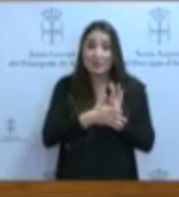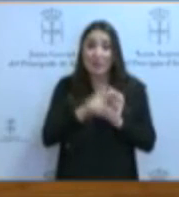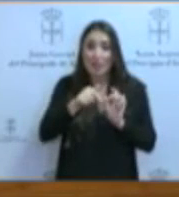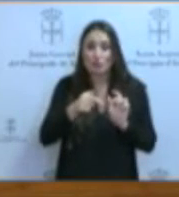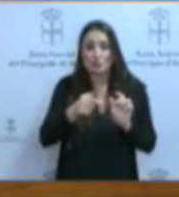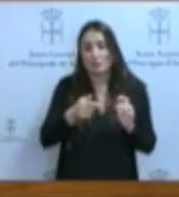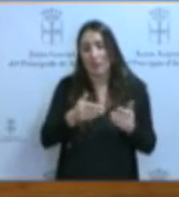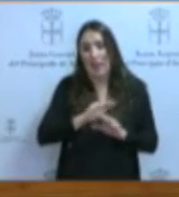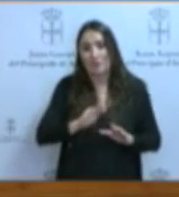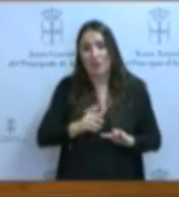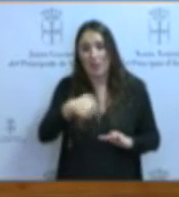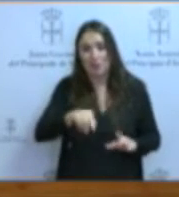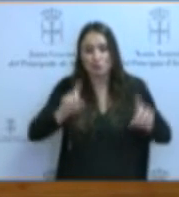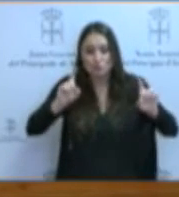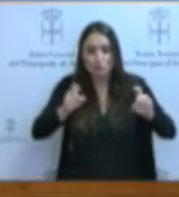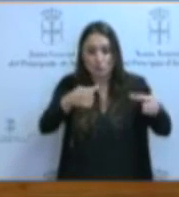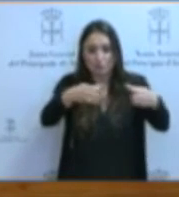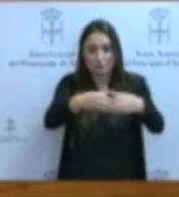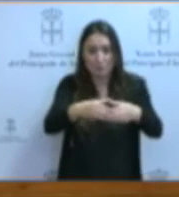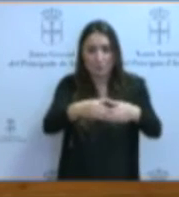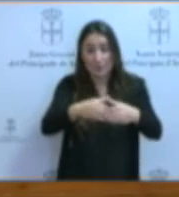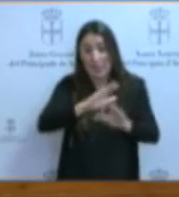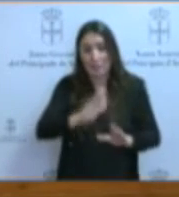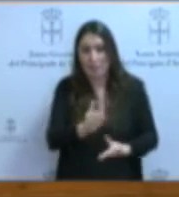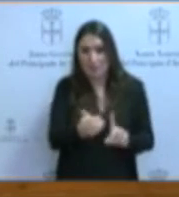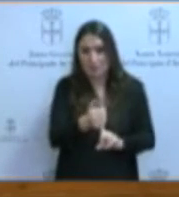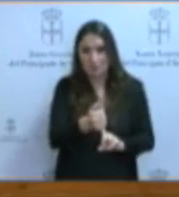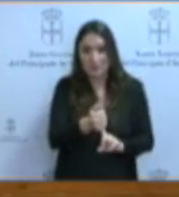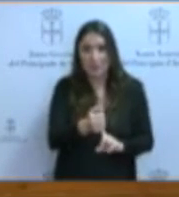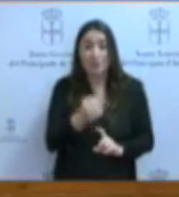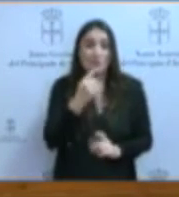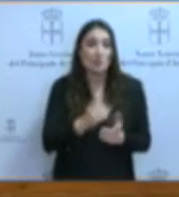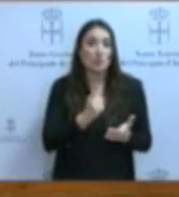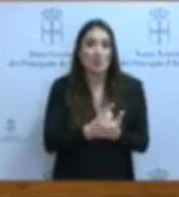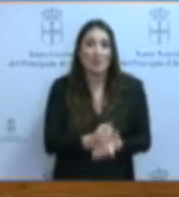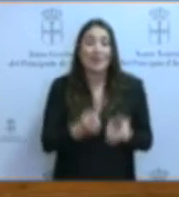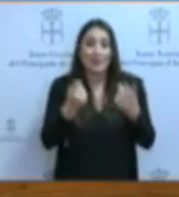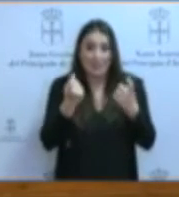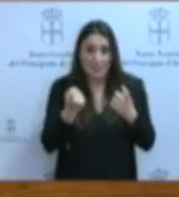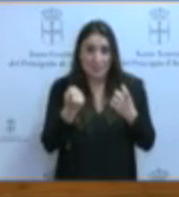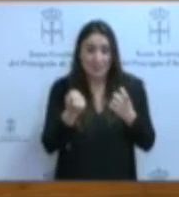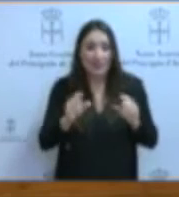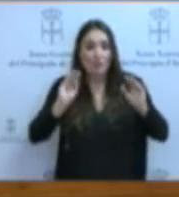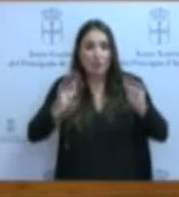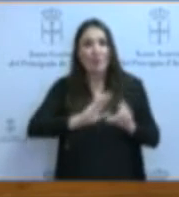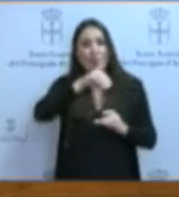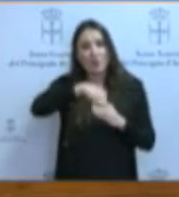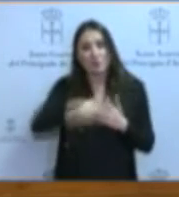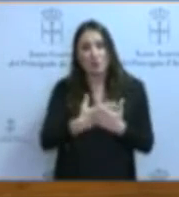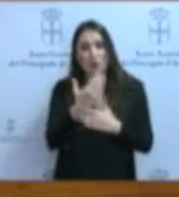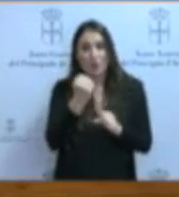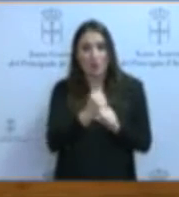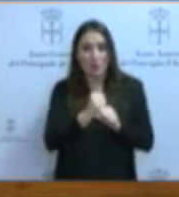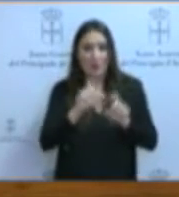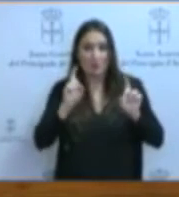en último término de que se lleve a buen puerto. Insistimos en la necesidad de incluir este tipo de formación dentro de la jornada laboral del